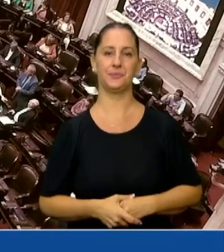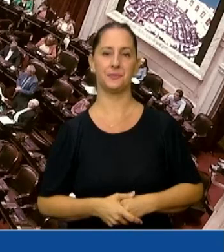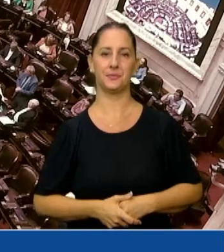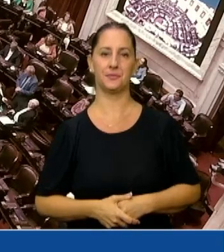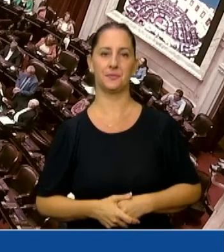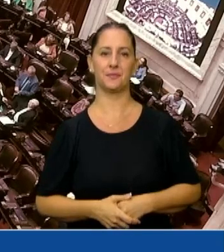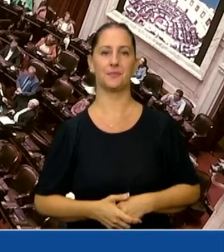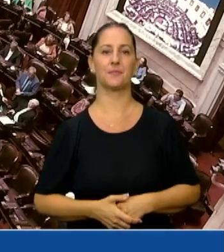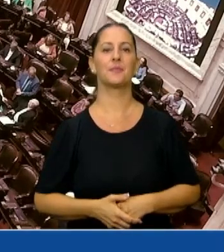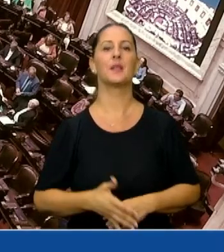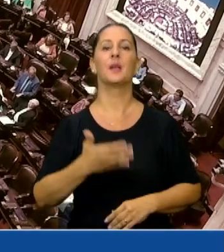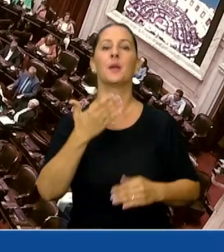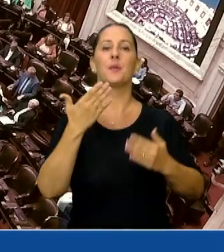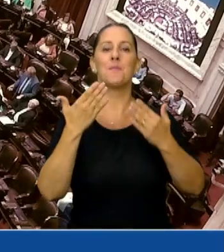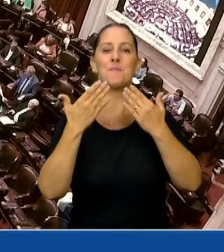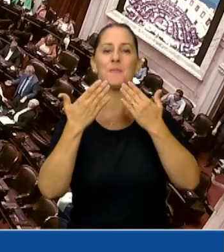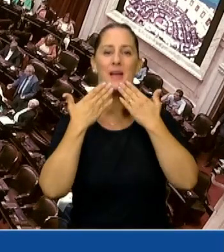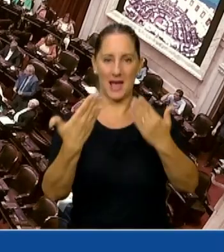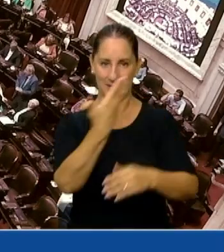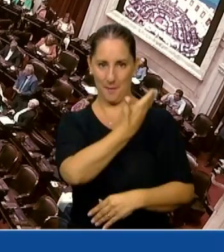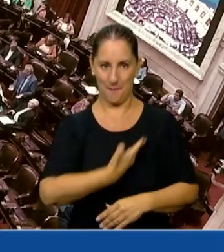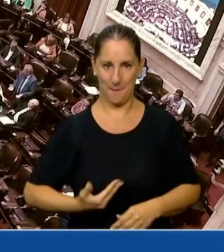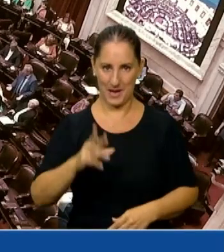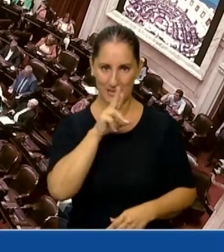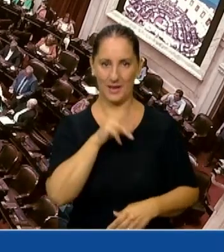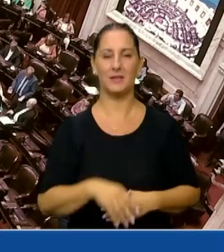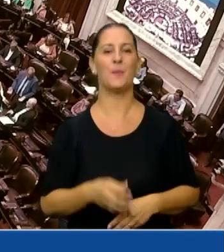Gracias, señora Presidenta. Buenas tardes, Ministro.